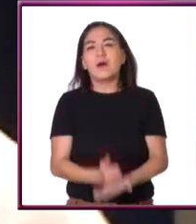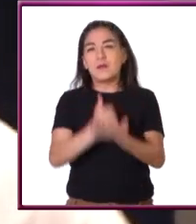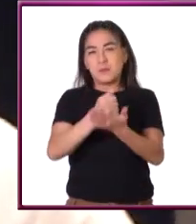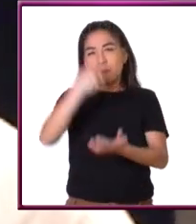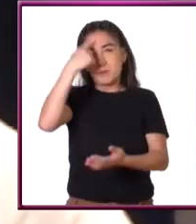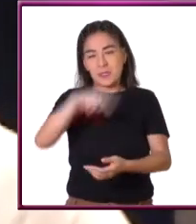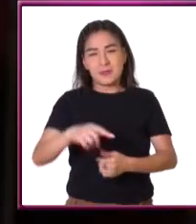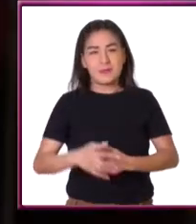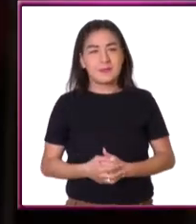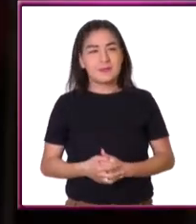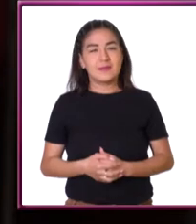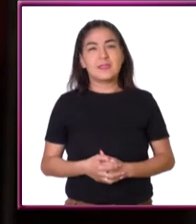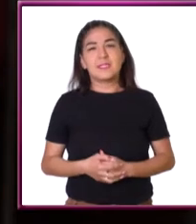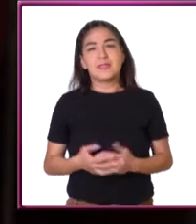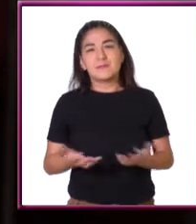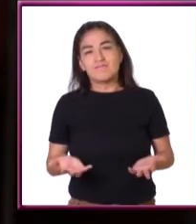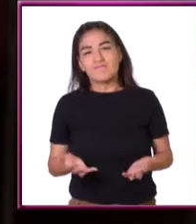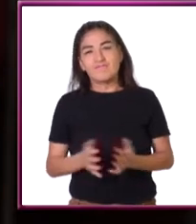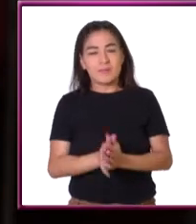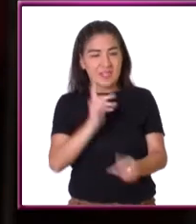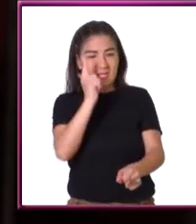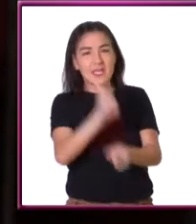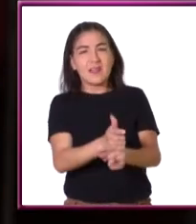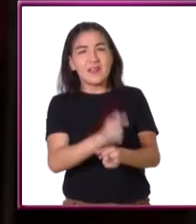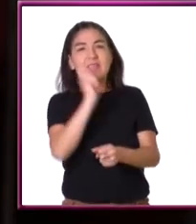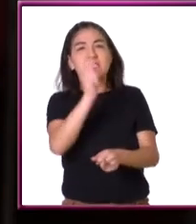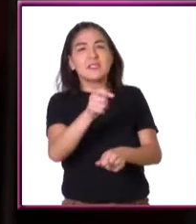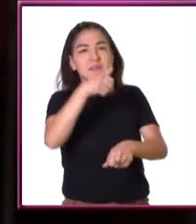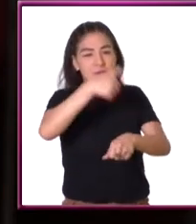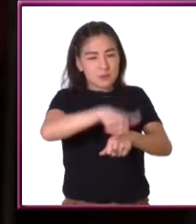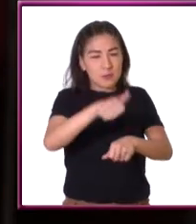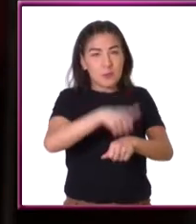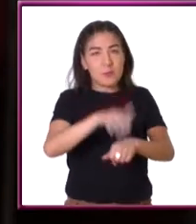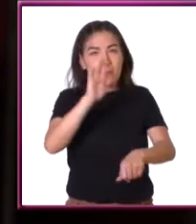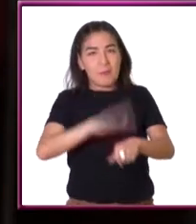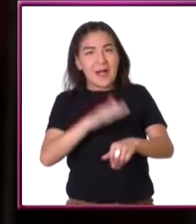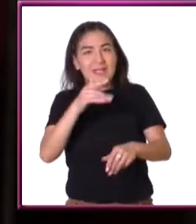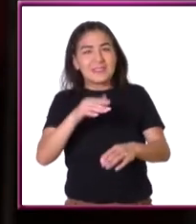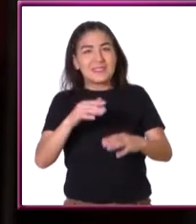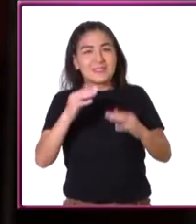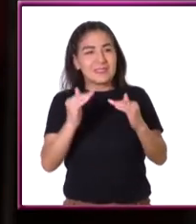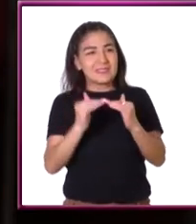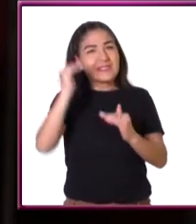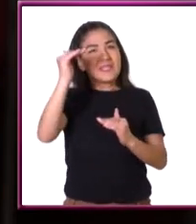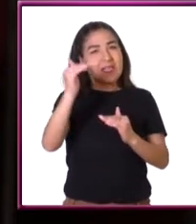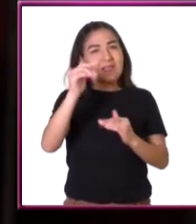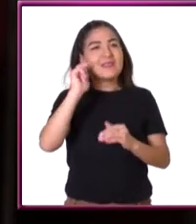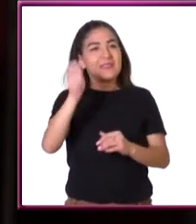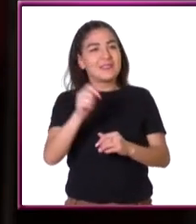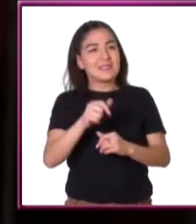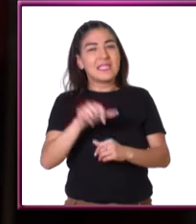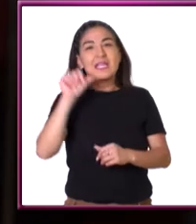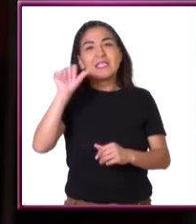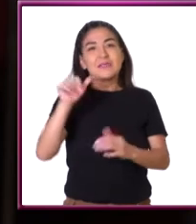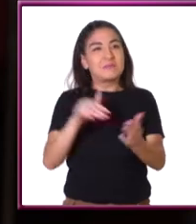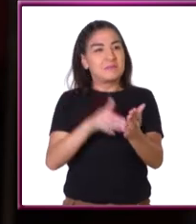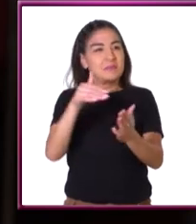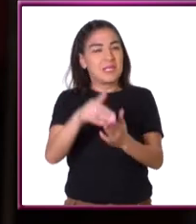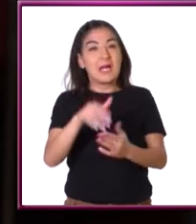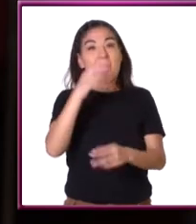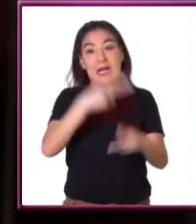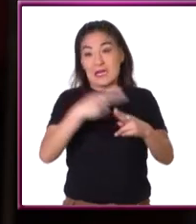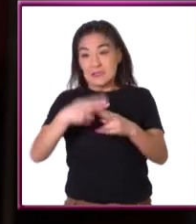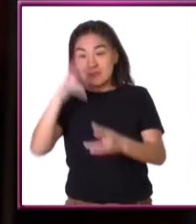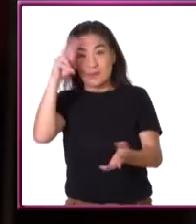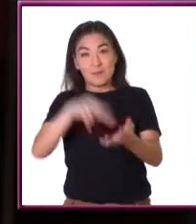ha ayudado a descubrir un número grande que es de 17 millones de